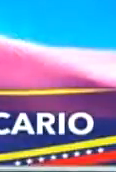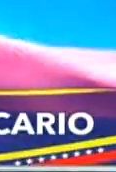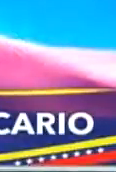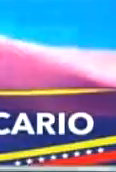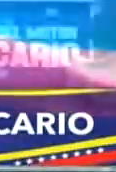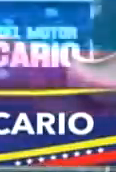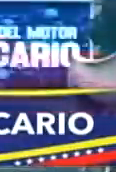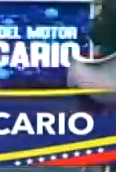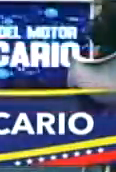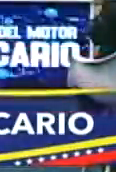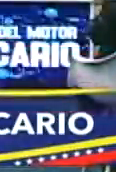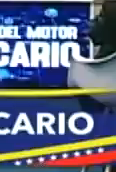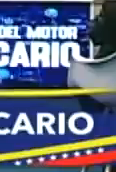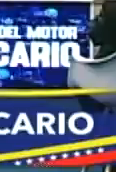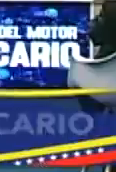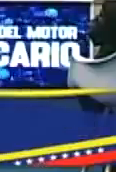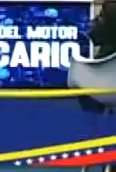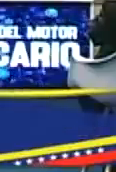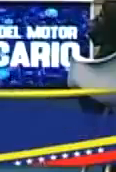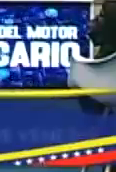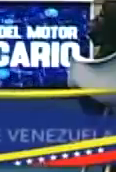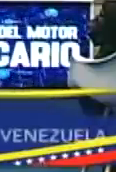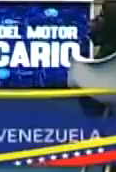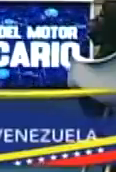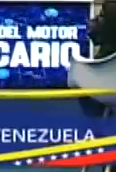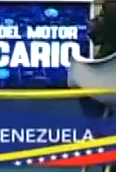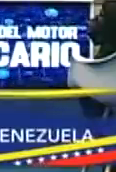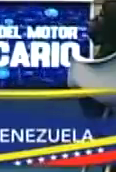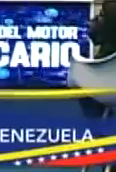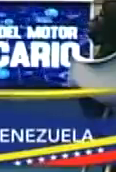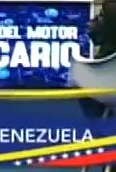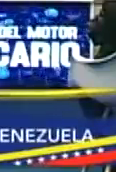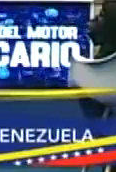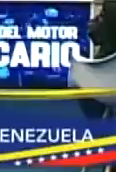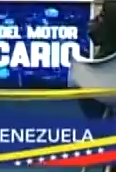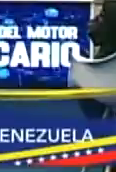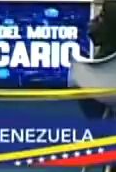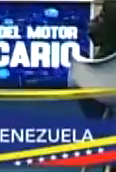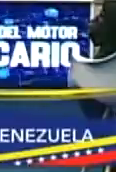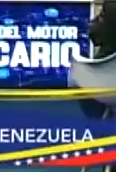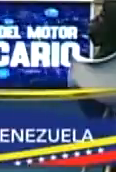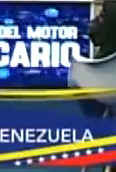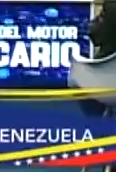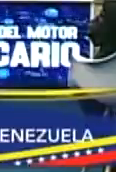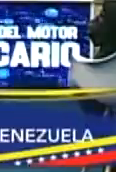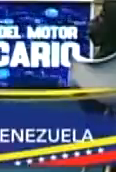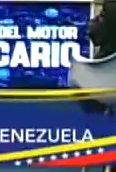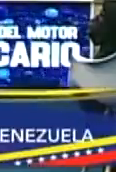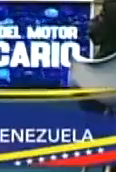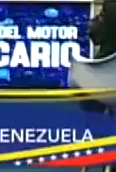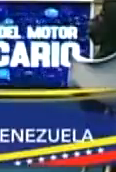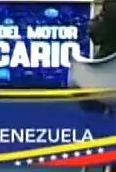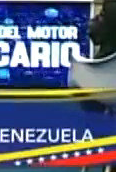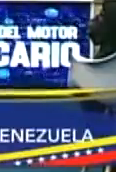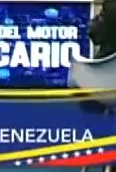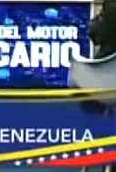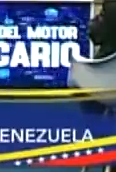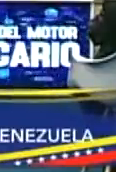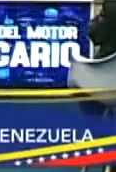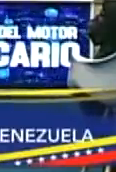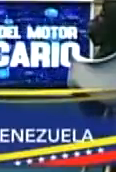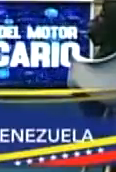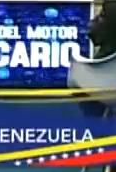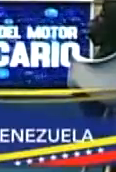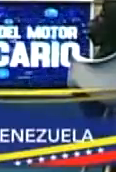en el marco del Consejo Nacional de Economía. Con la presencia